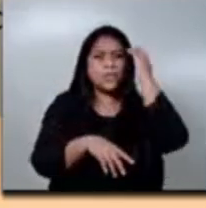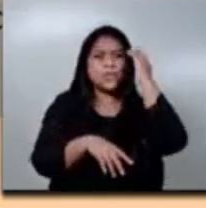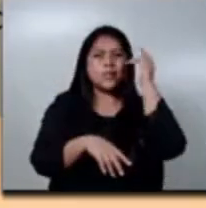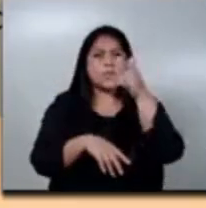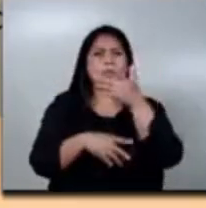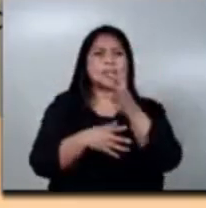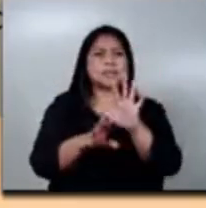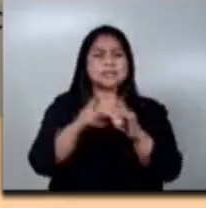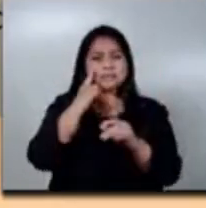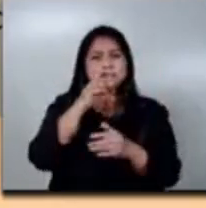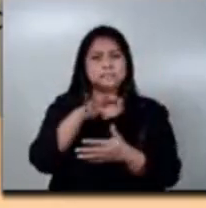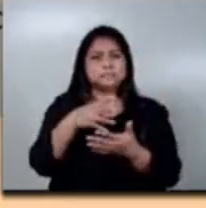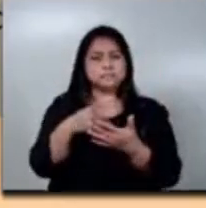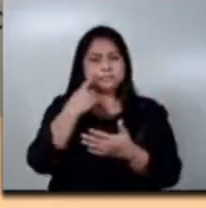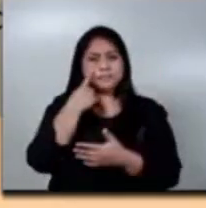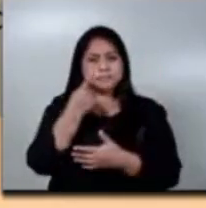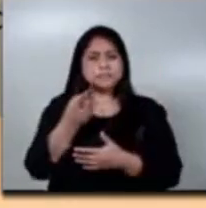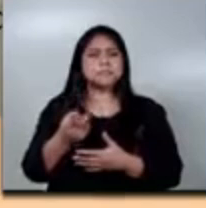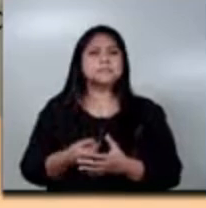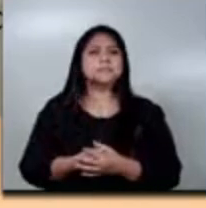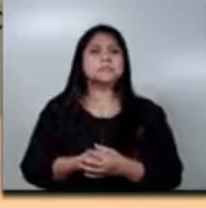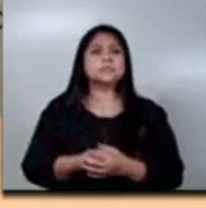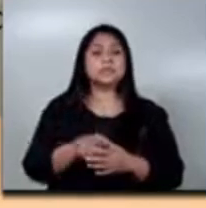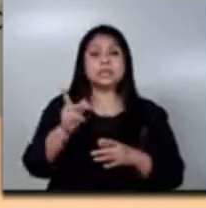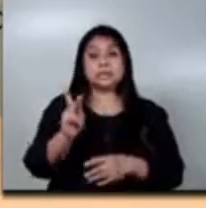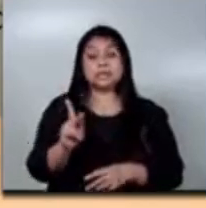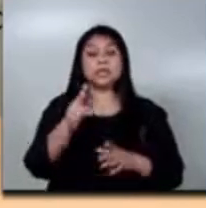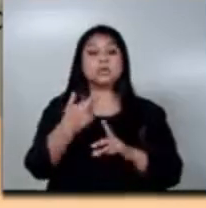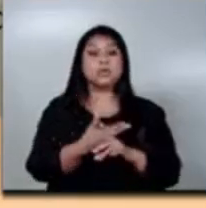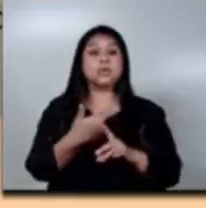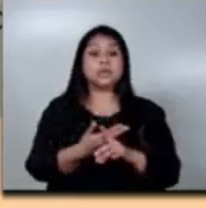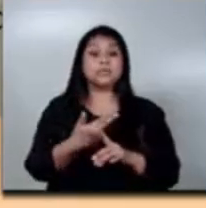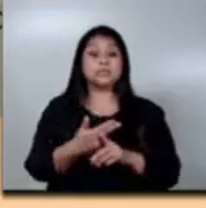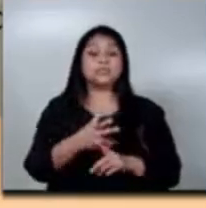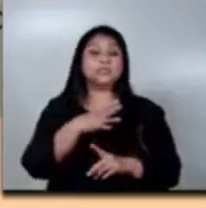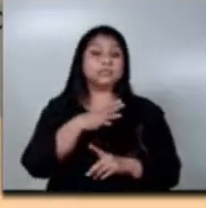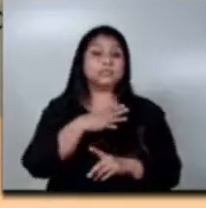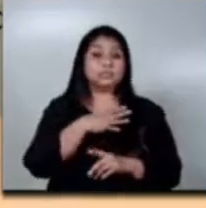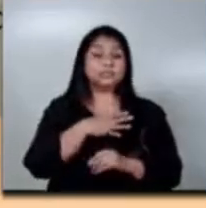cuadro. Y los retos que tienen,